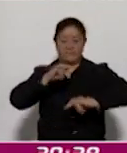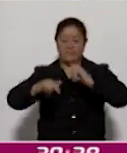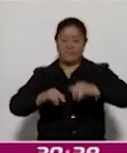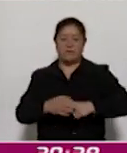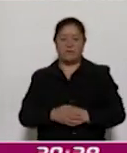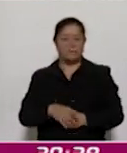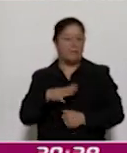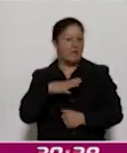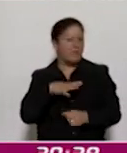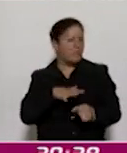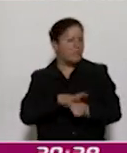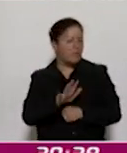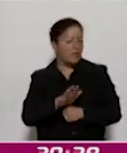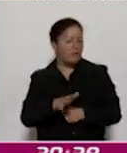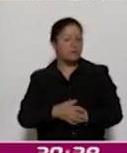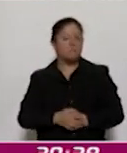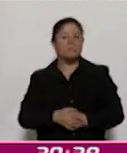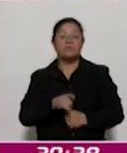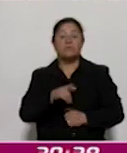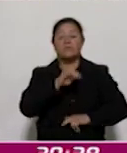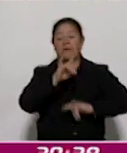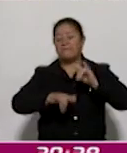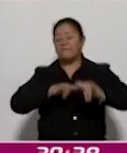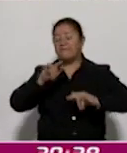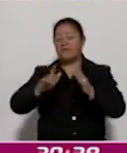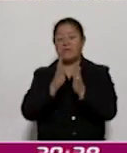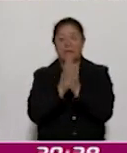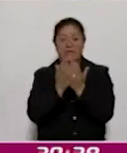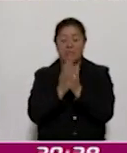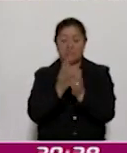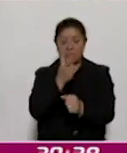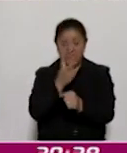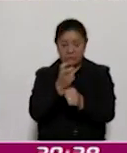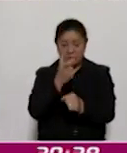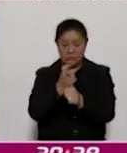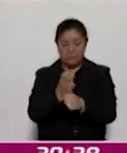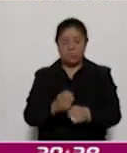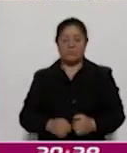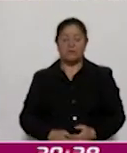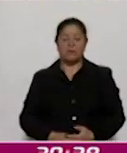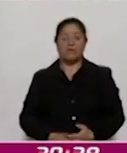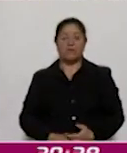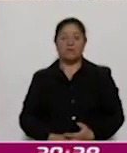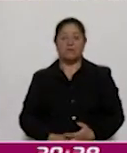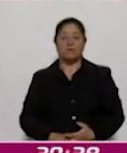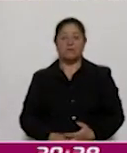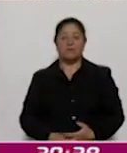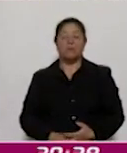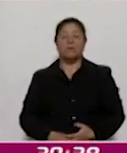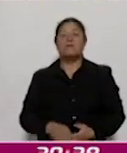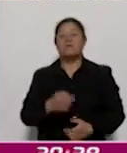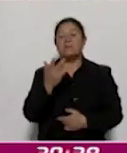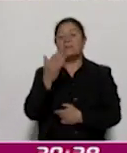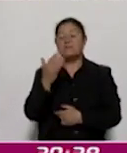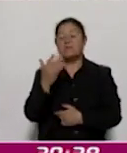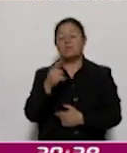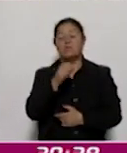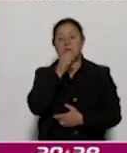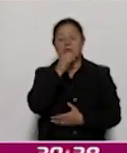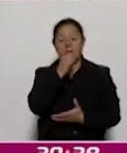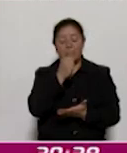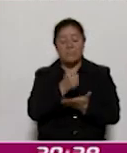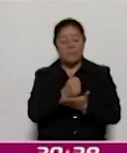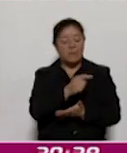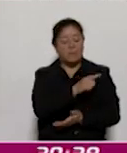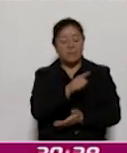tenemos? Lo sabemos, una feria de libro, la segunda feria de libro con más de 50 editoriales de prestigio.